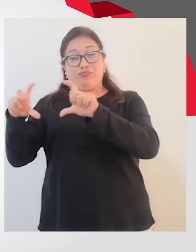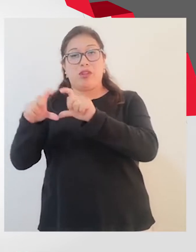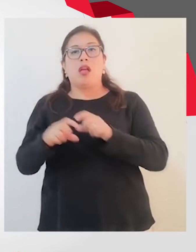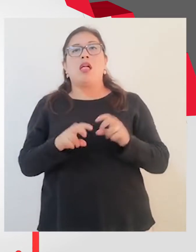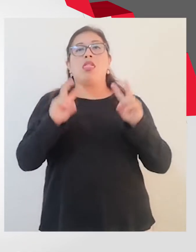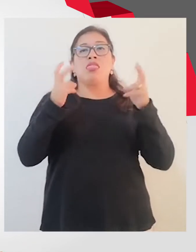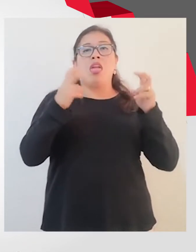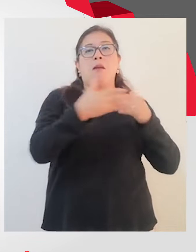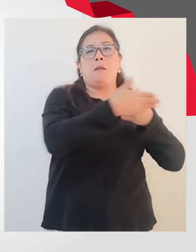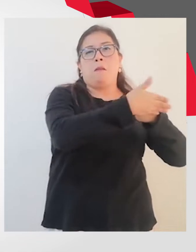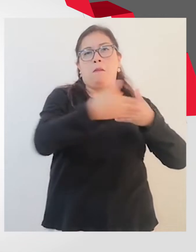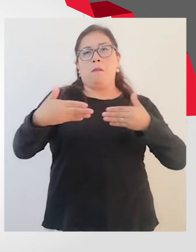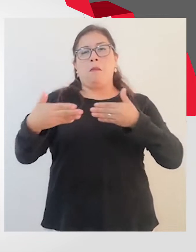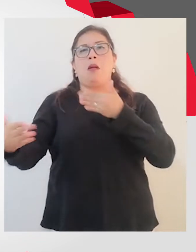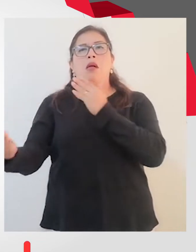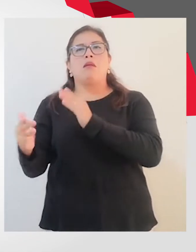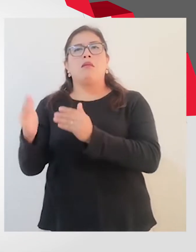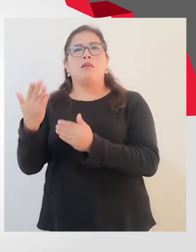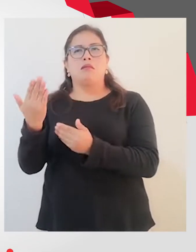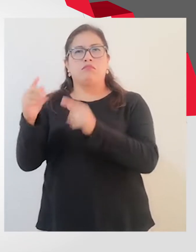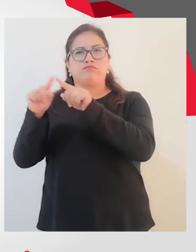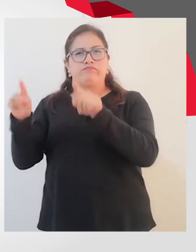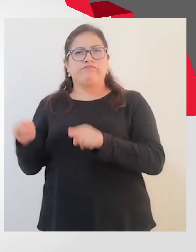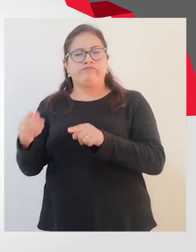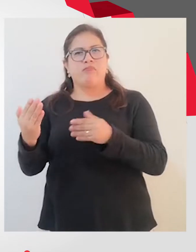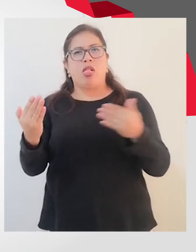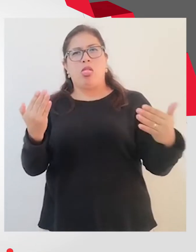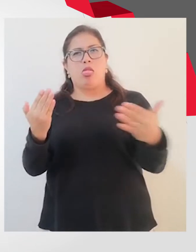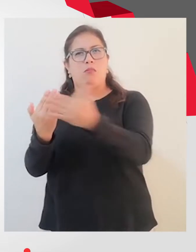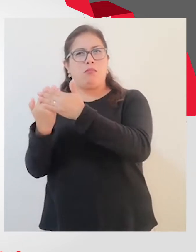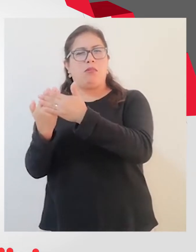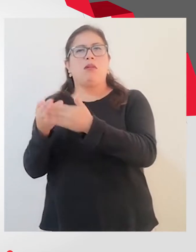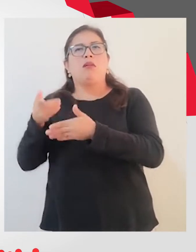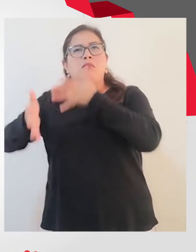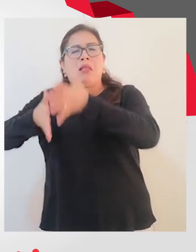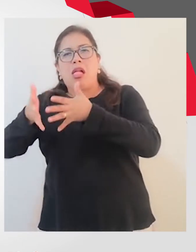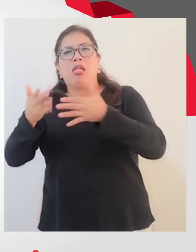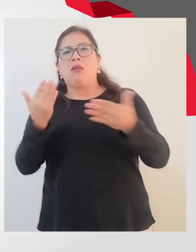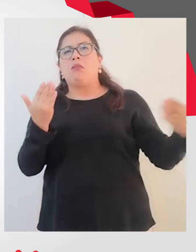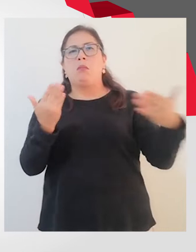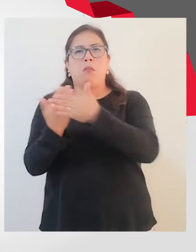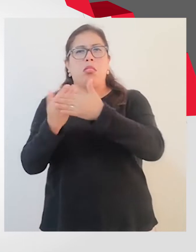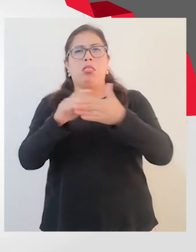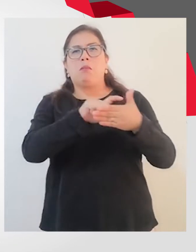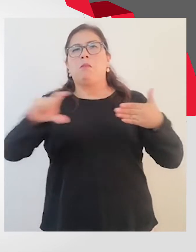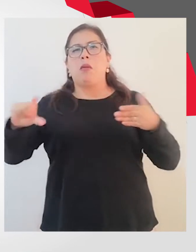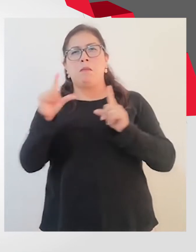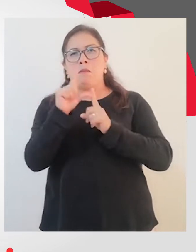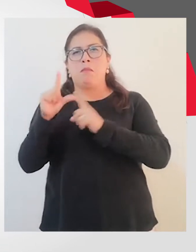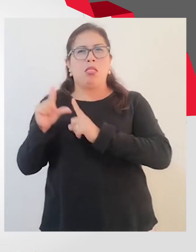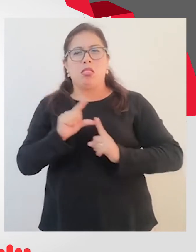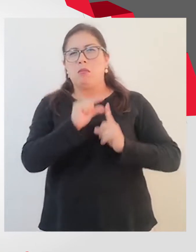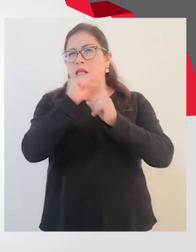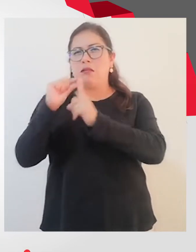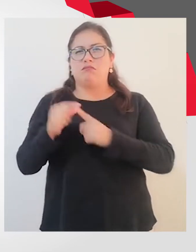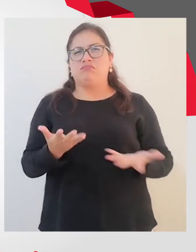Entonces no le permiten a la persona con discapacidad auditiva descifrar el mensaje. Así que hay que tener en cuenta